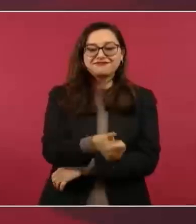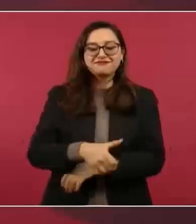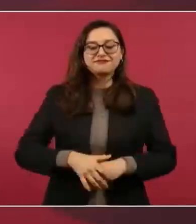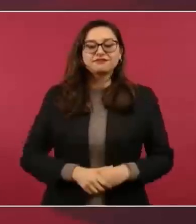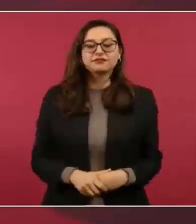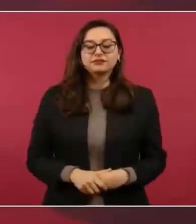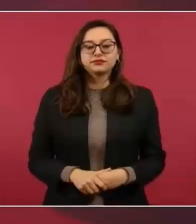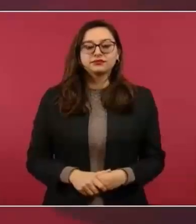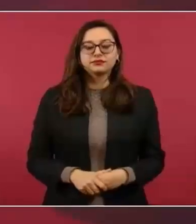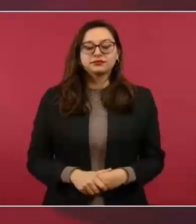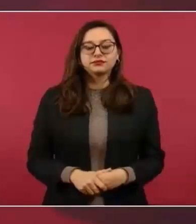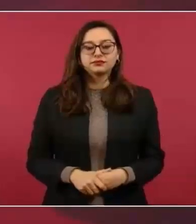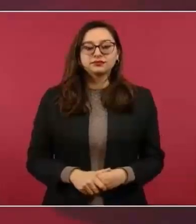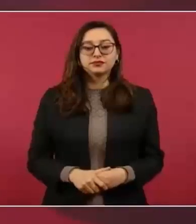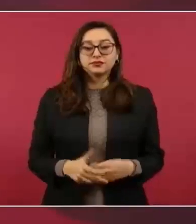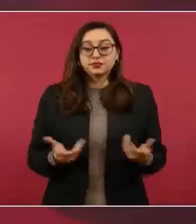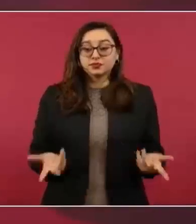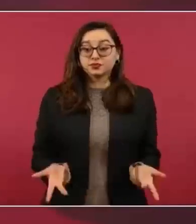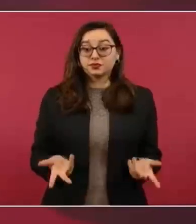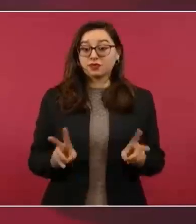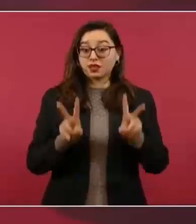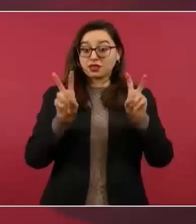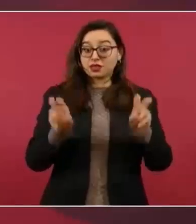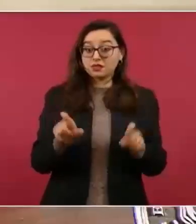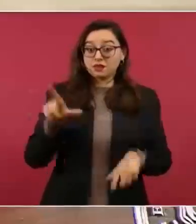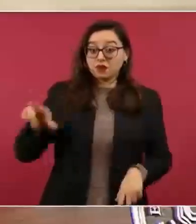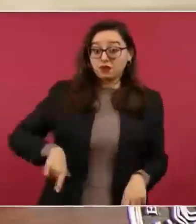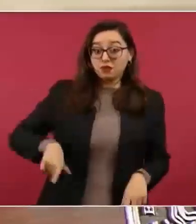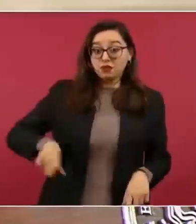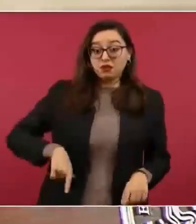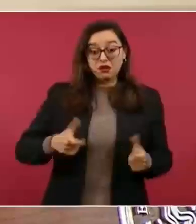el de la austeridad republicana.